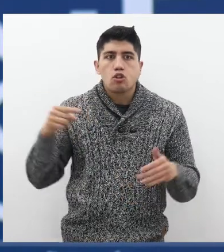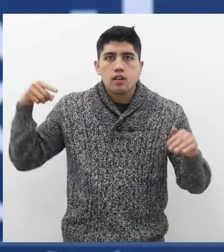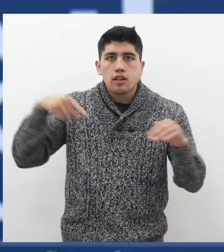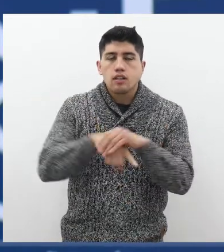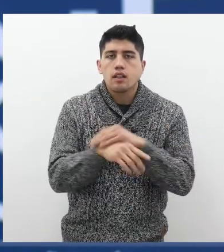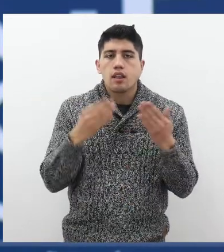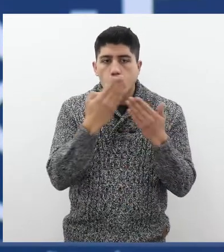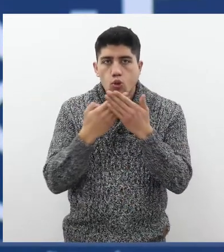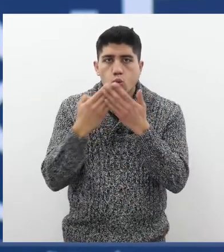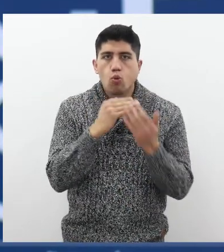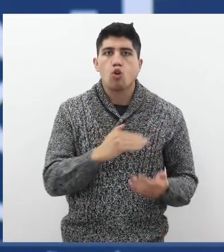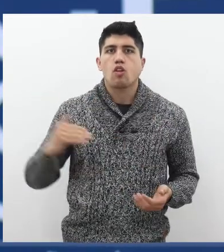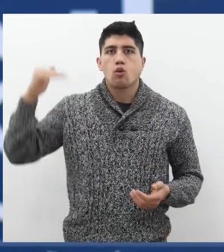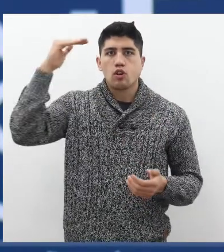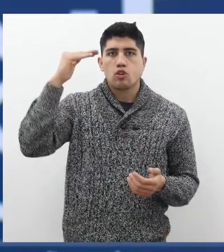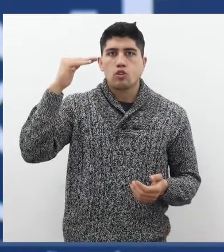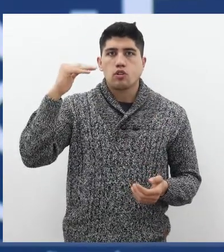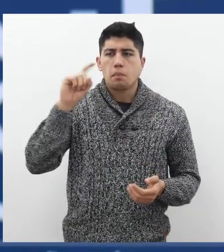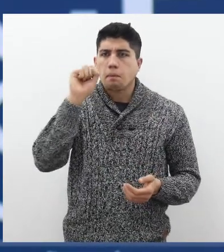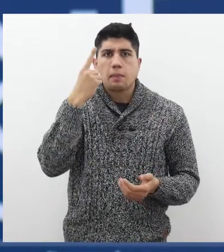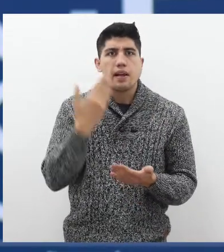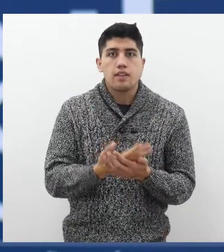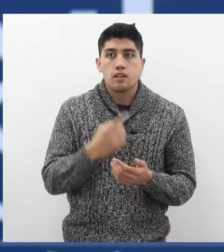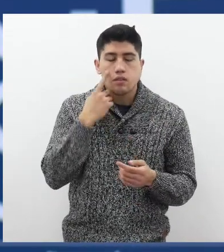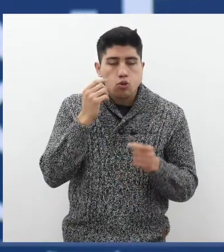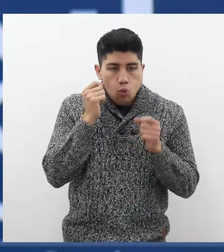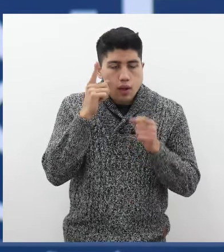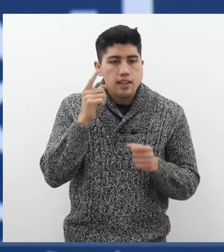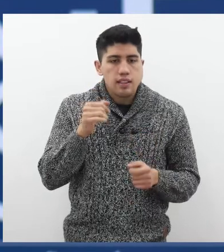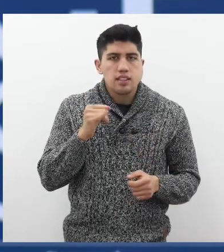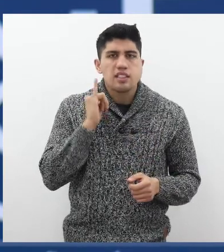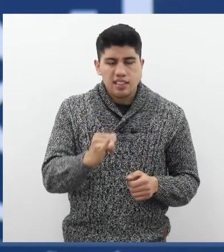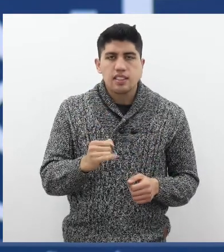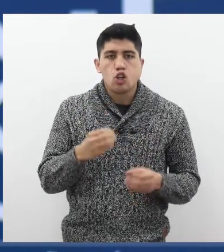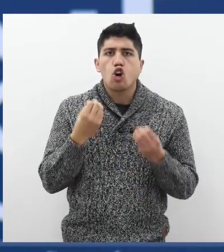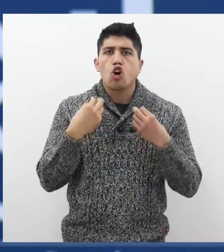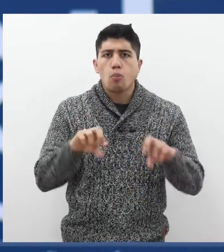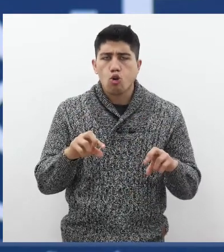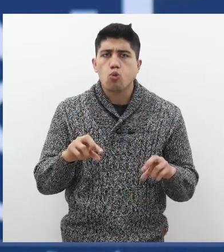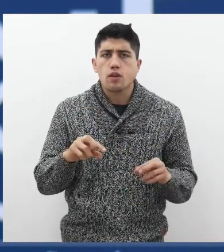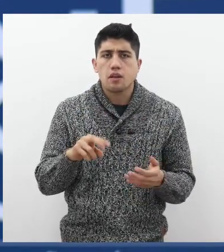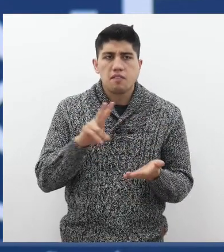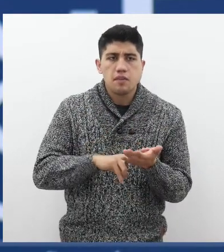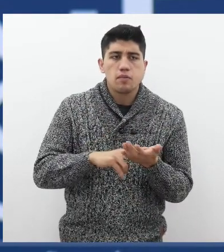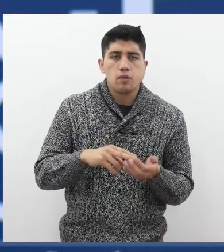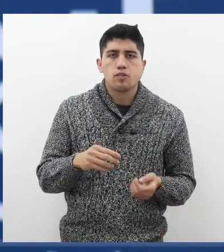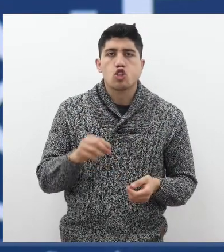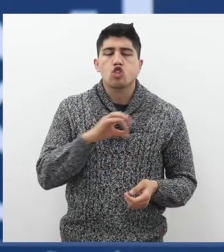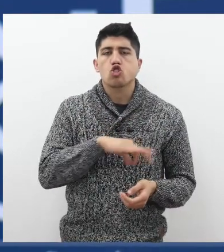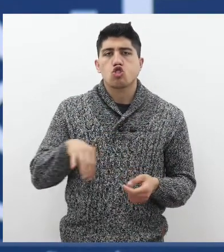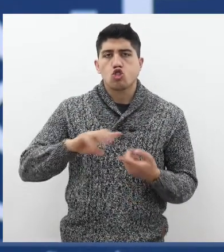generación que ingresa a los estudios superiores, dando cuenta con ello de que es una real